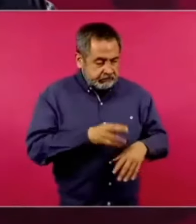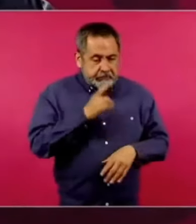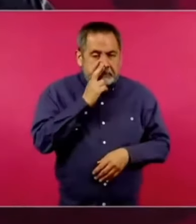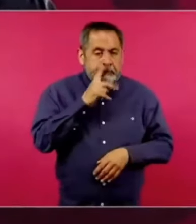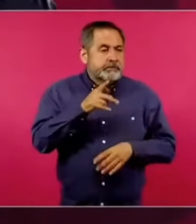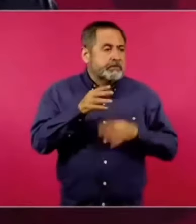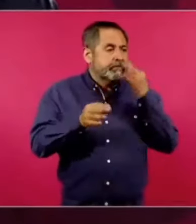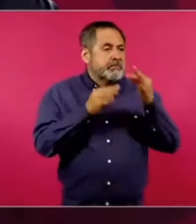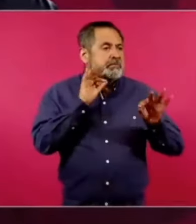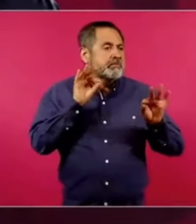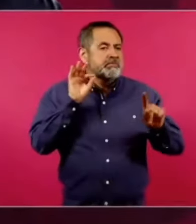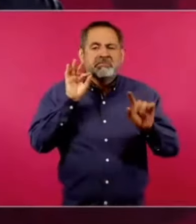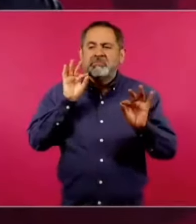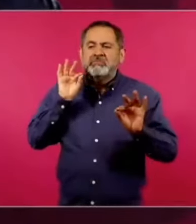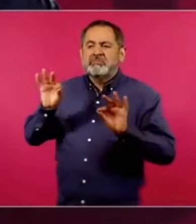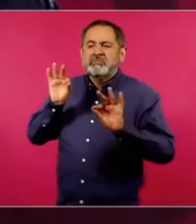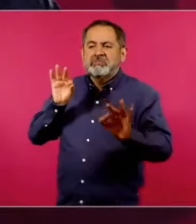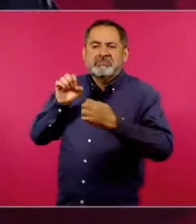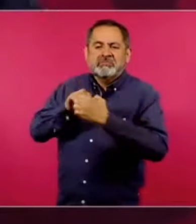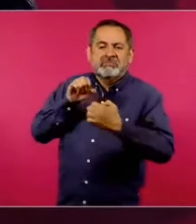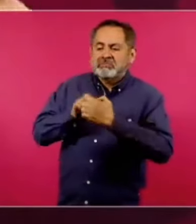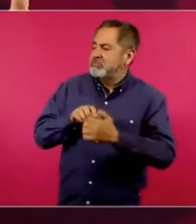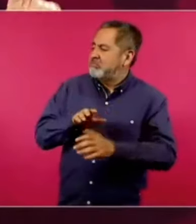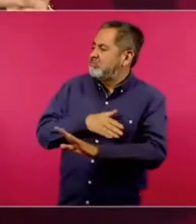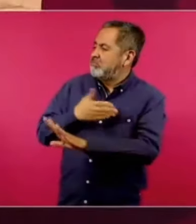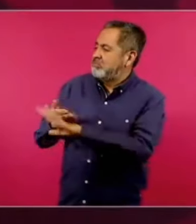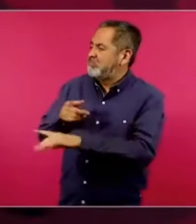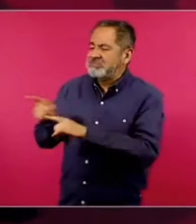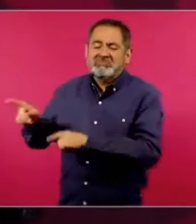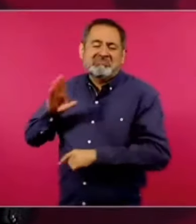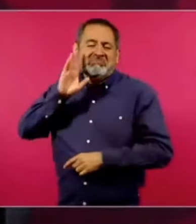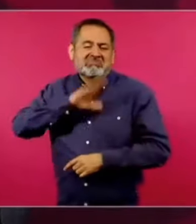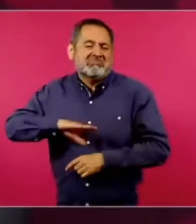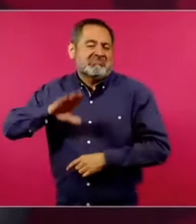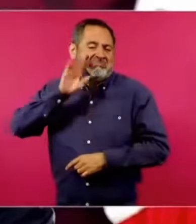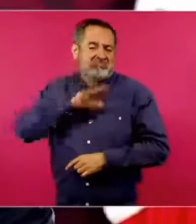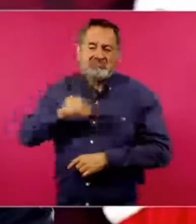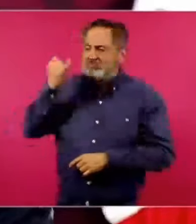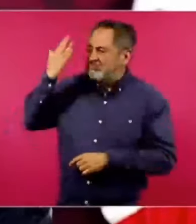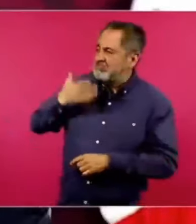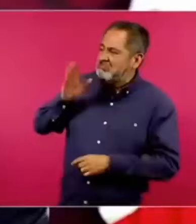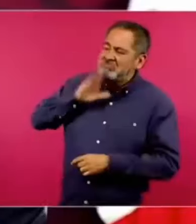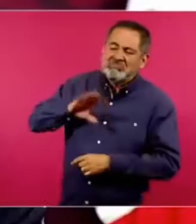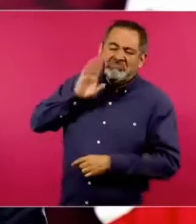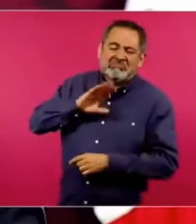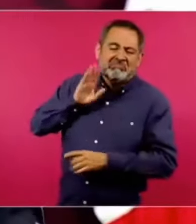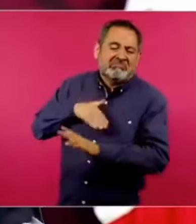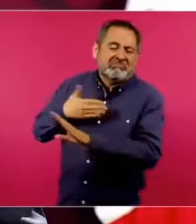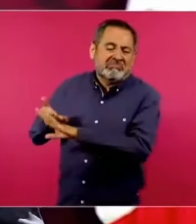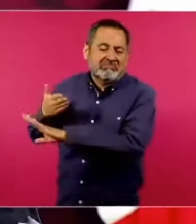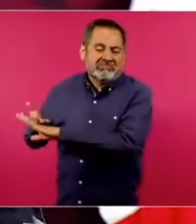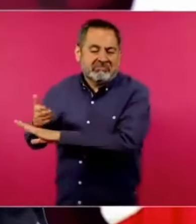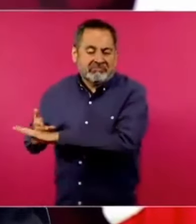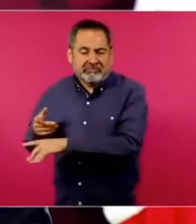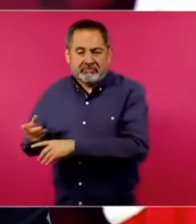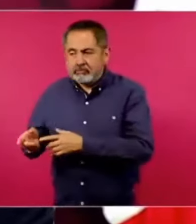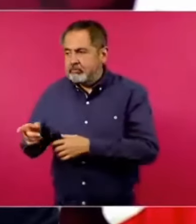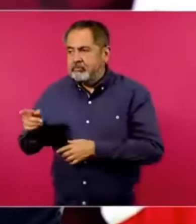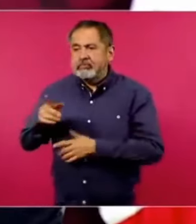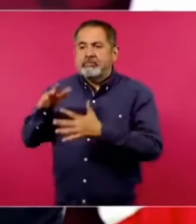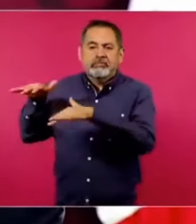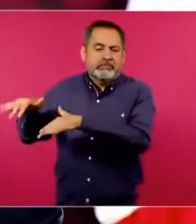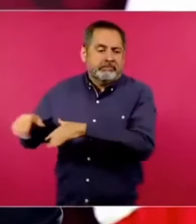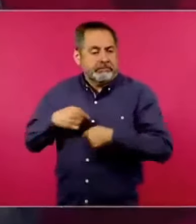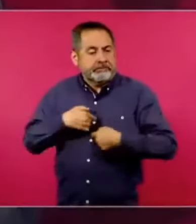presidente con mala fama pública, porque buena fama pública es